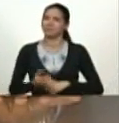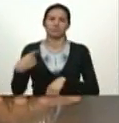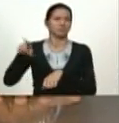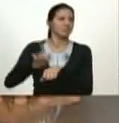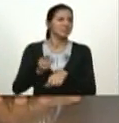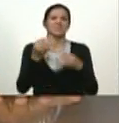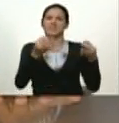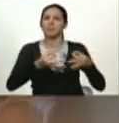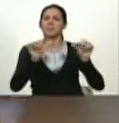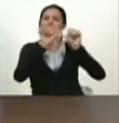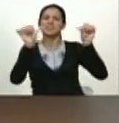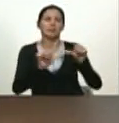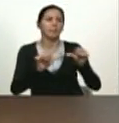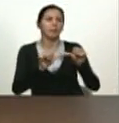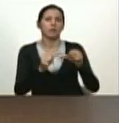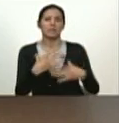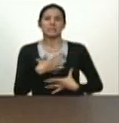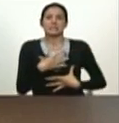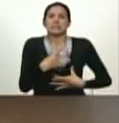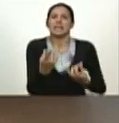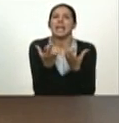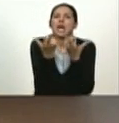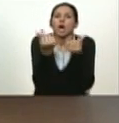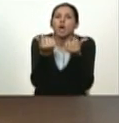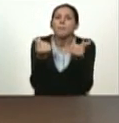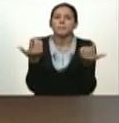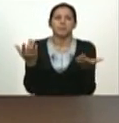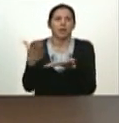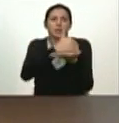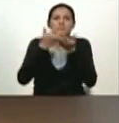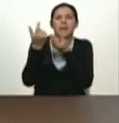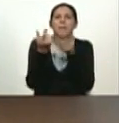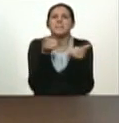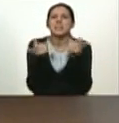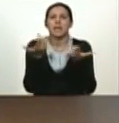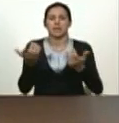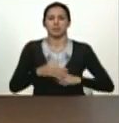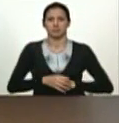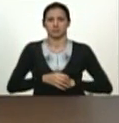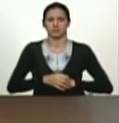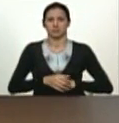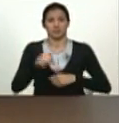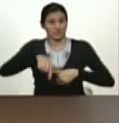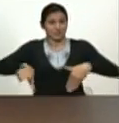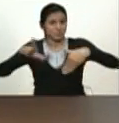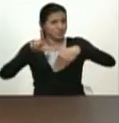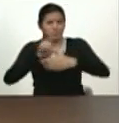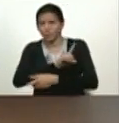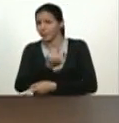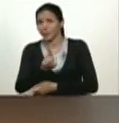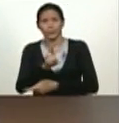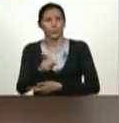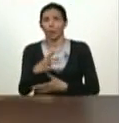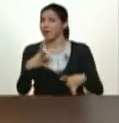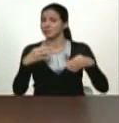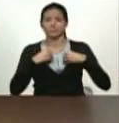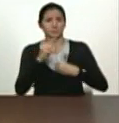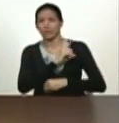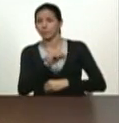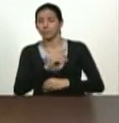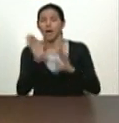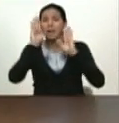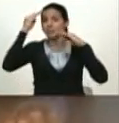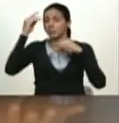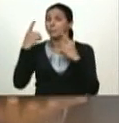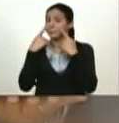privatizadoras y no tienen cabida en la Venezuela ni en la América Latina de hoy. oído, miren lo que está